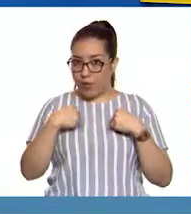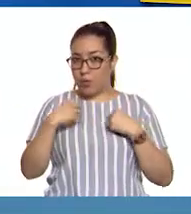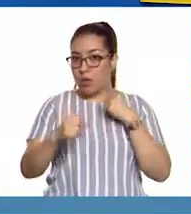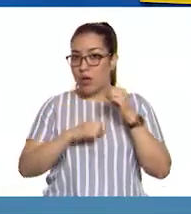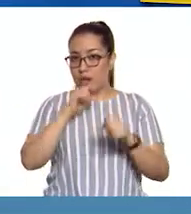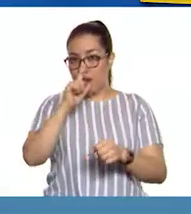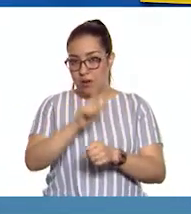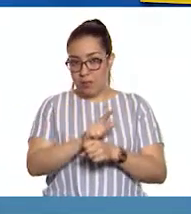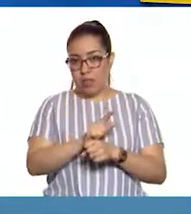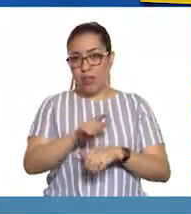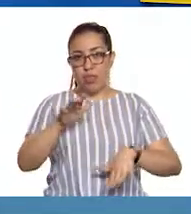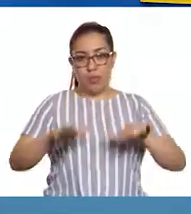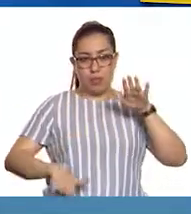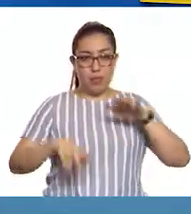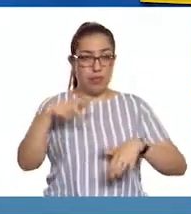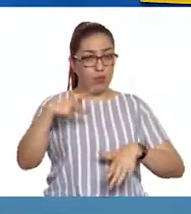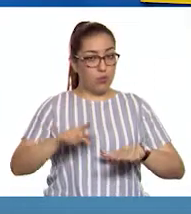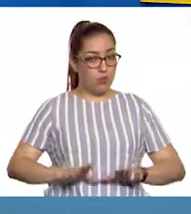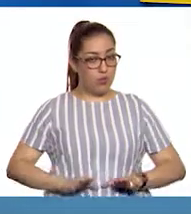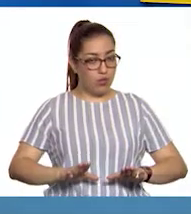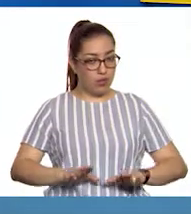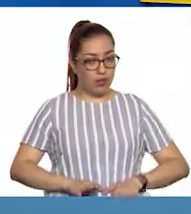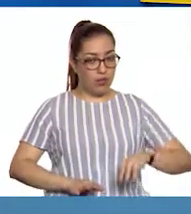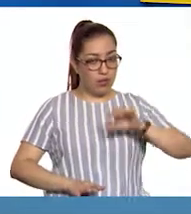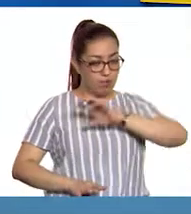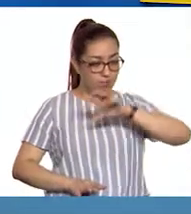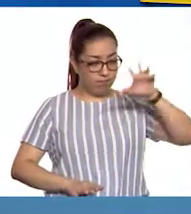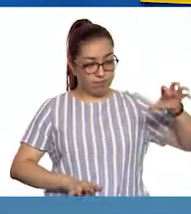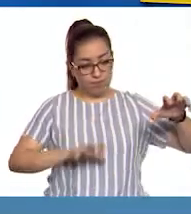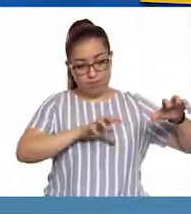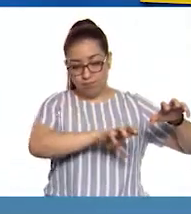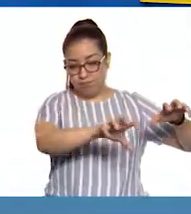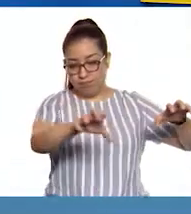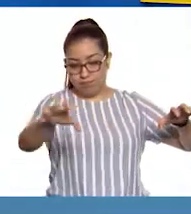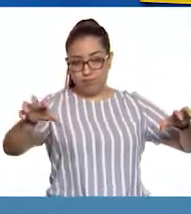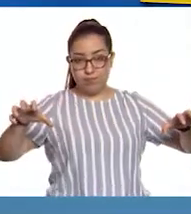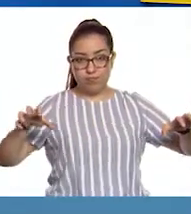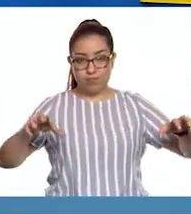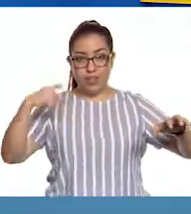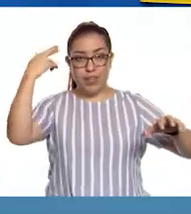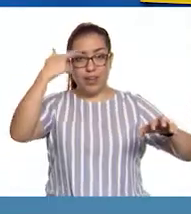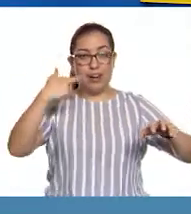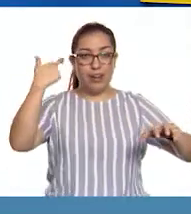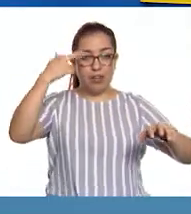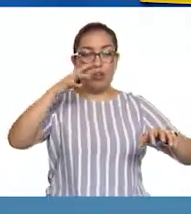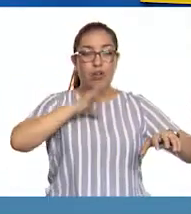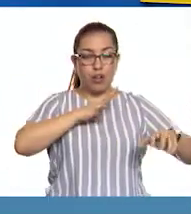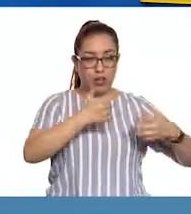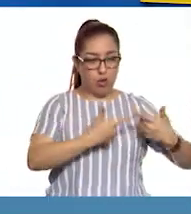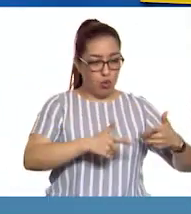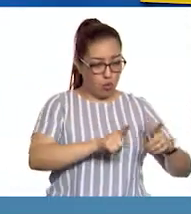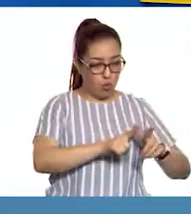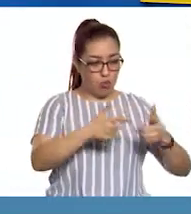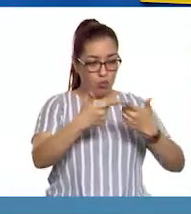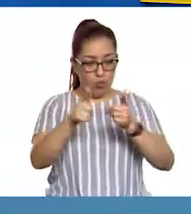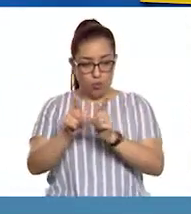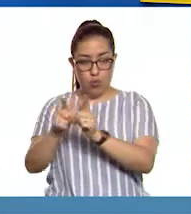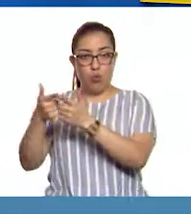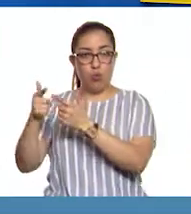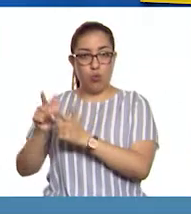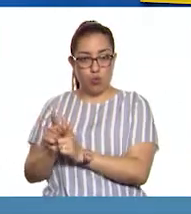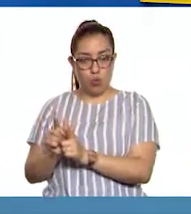El reino es el nivel más alto de la clasificación y reúne a grupos de seres vivos que básicamente